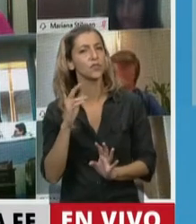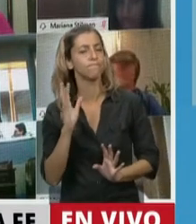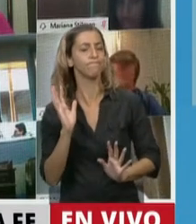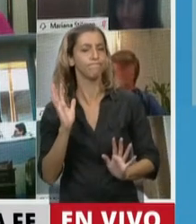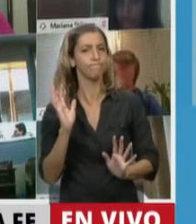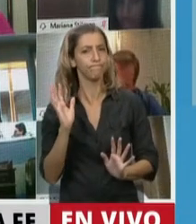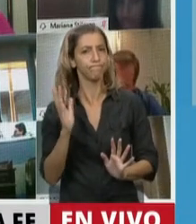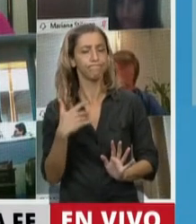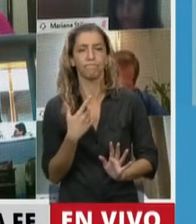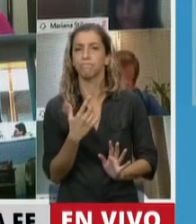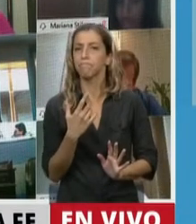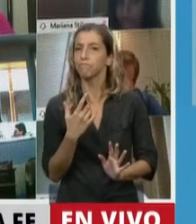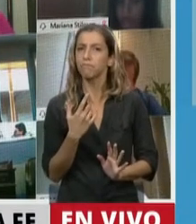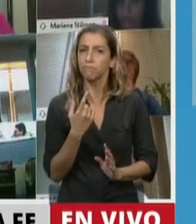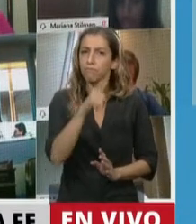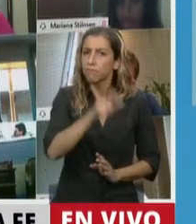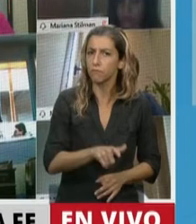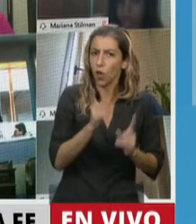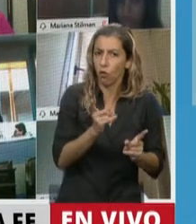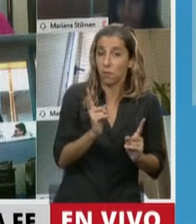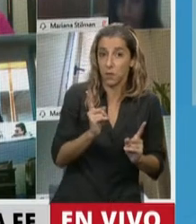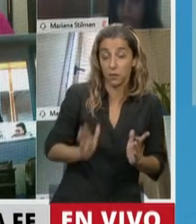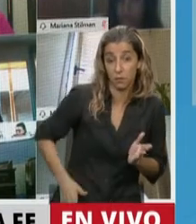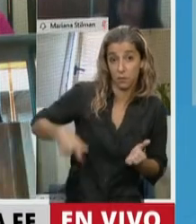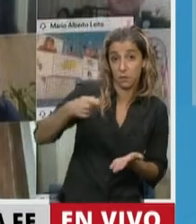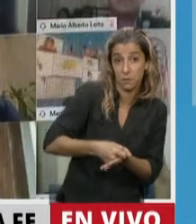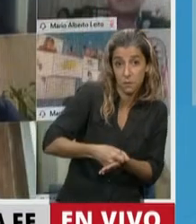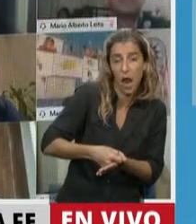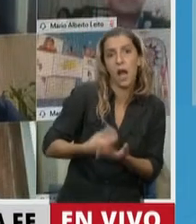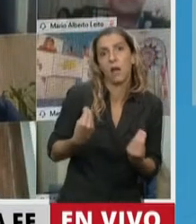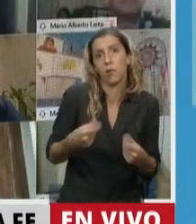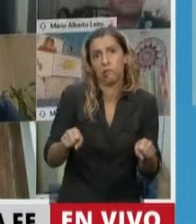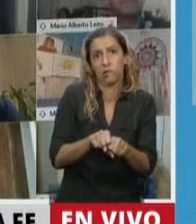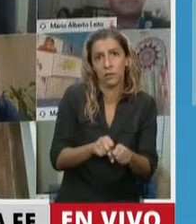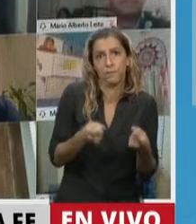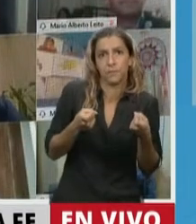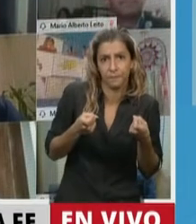Invitiendo de su bolsillo y de su tiempo con este sistema de conectividad